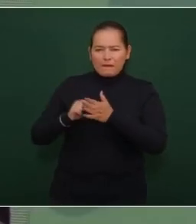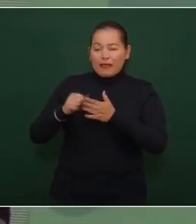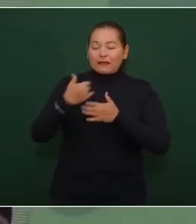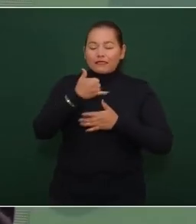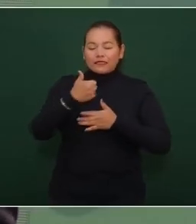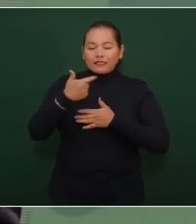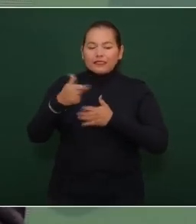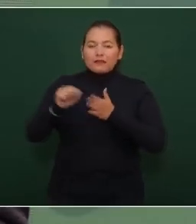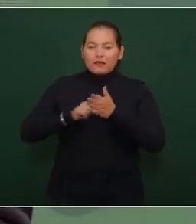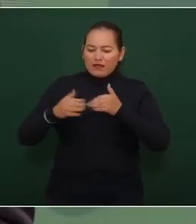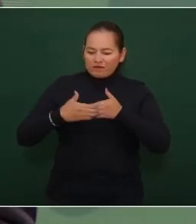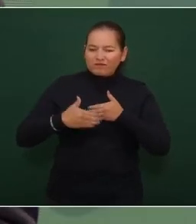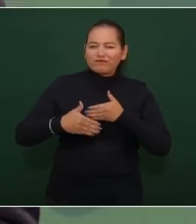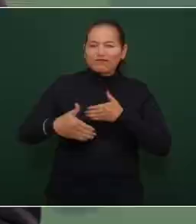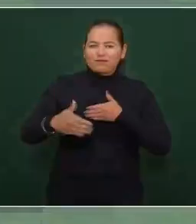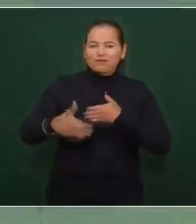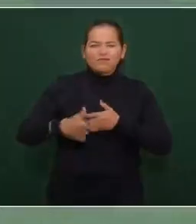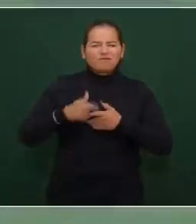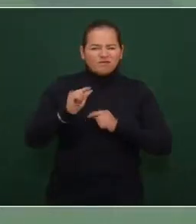vamos a avanzar mucho